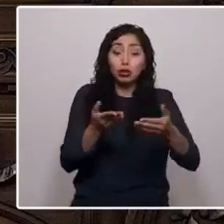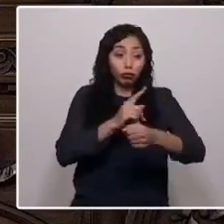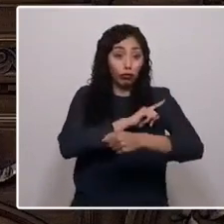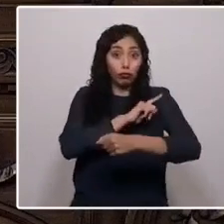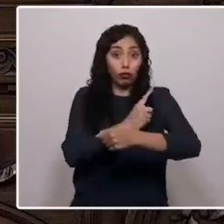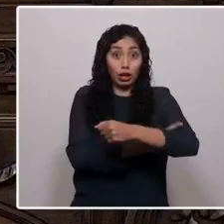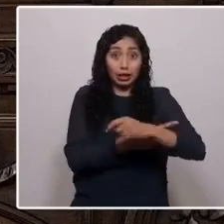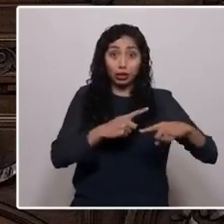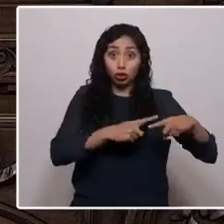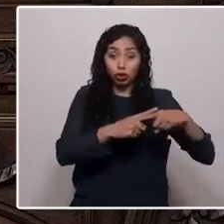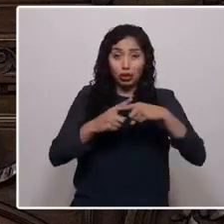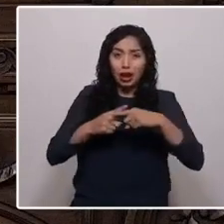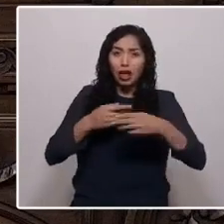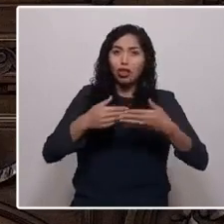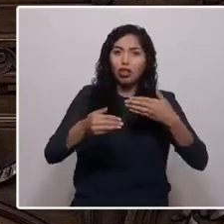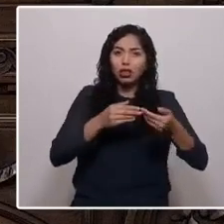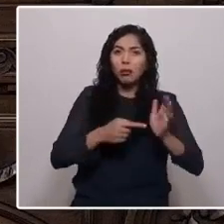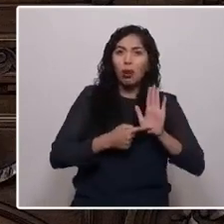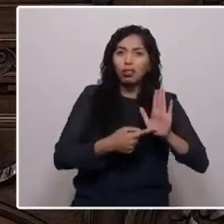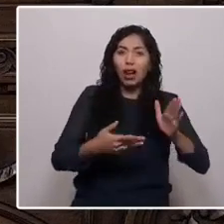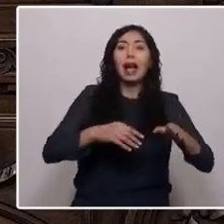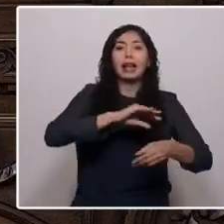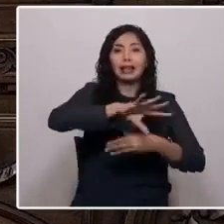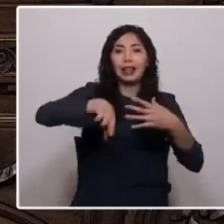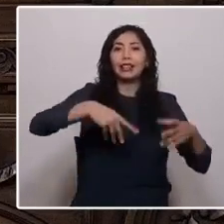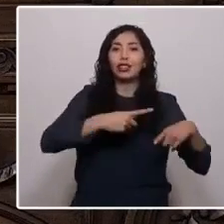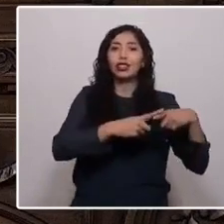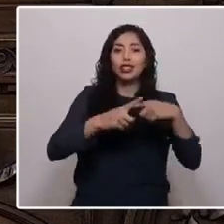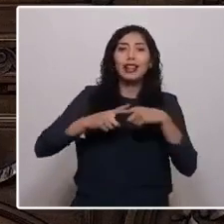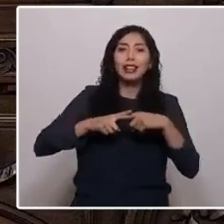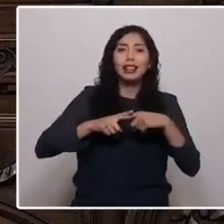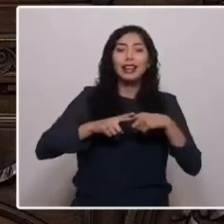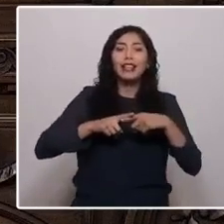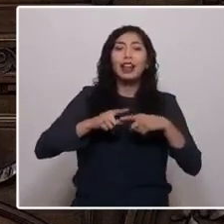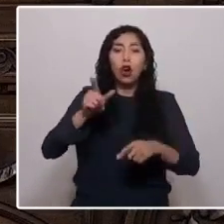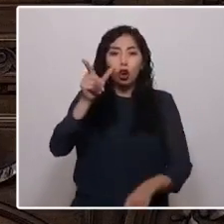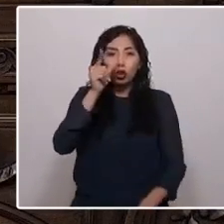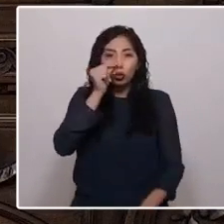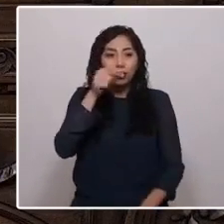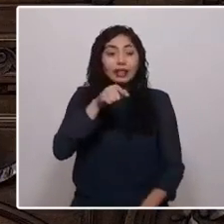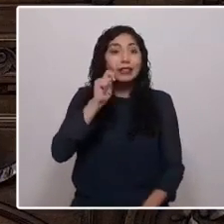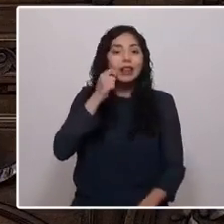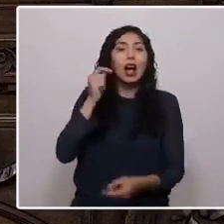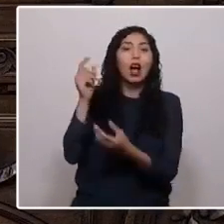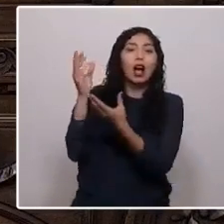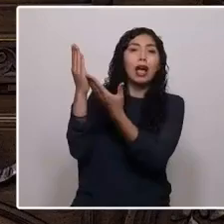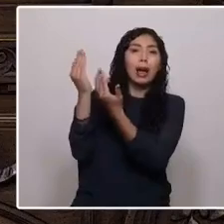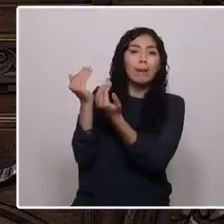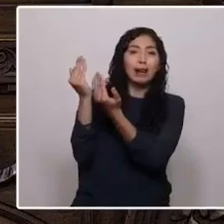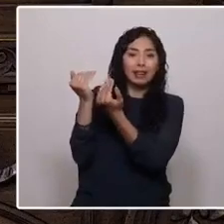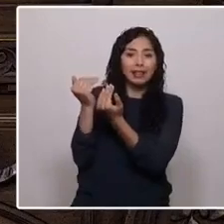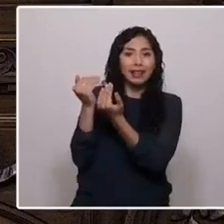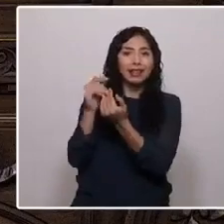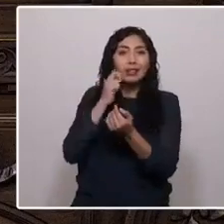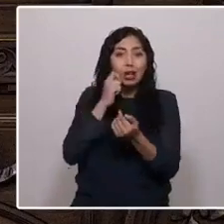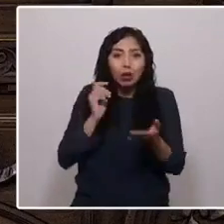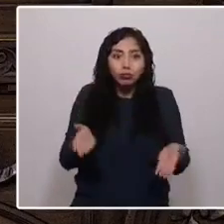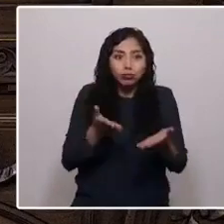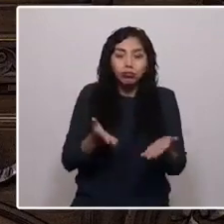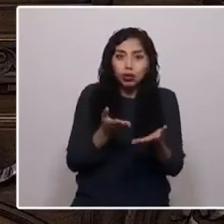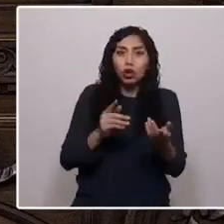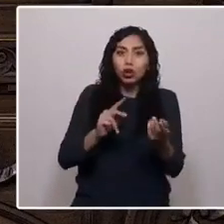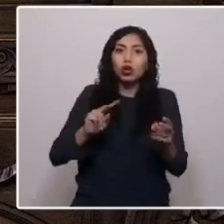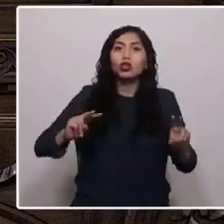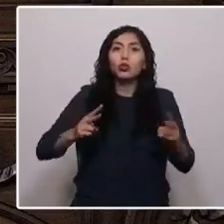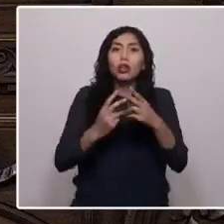expresó en el estallido social de octubre es esperanza. Es motor de la construcción de un nuevo Chile. Es la posibilidad de cambiar los